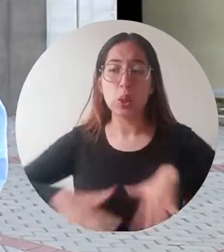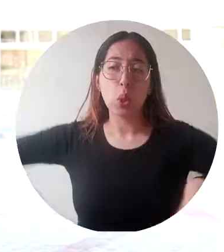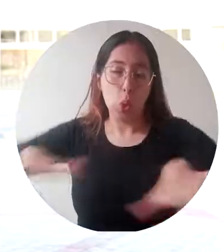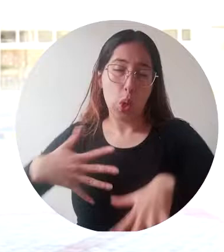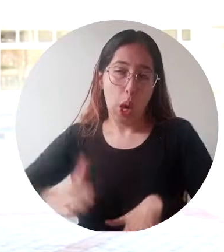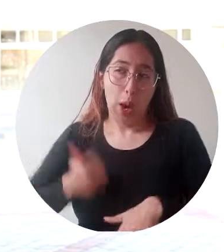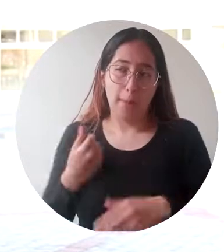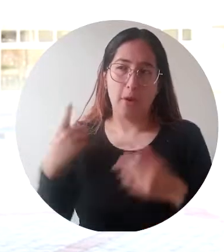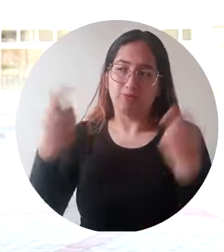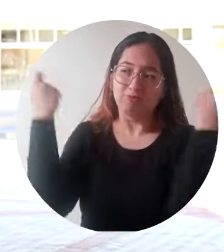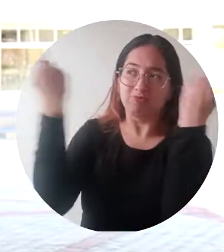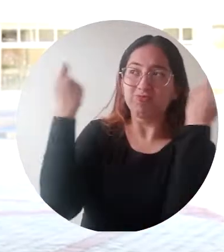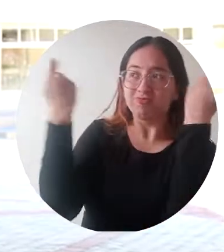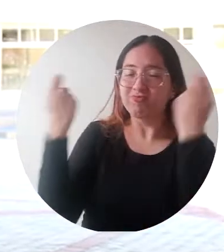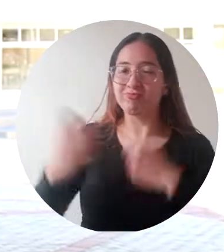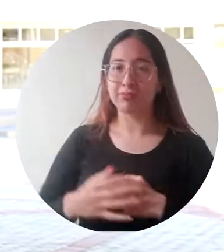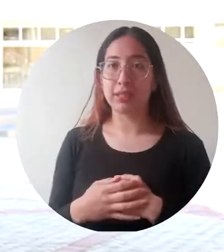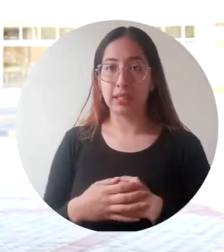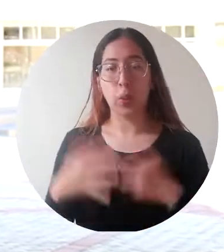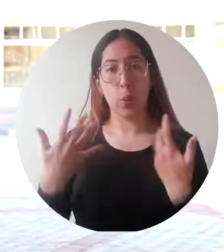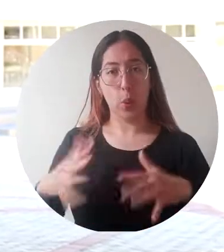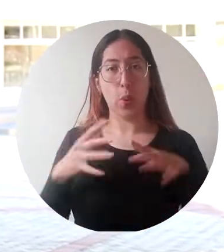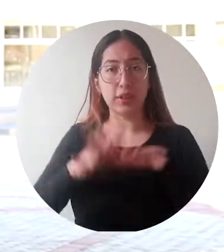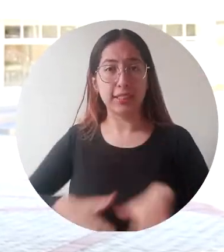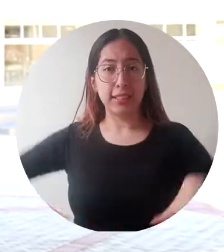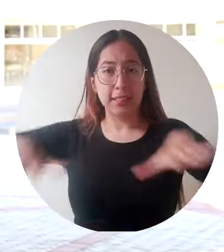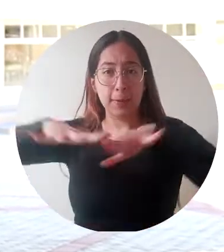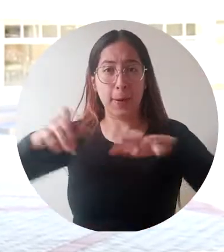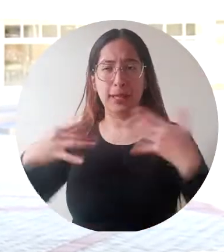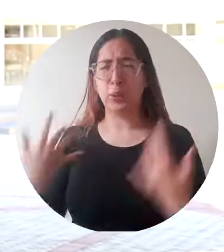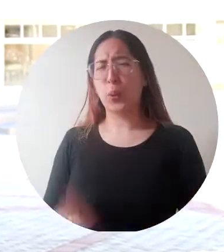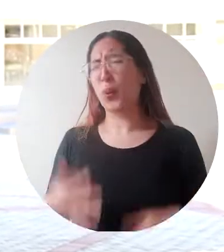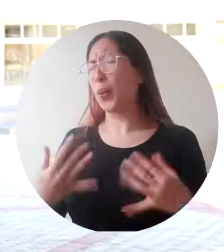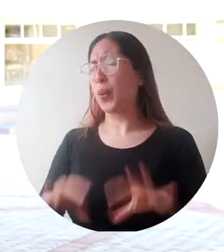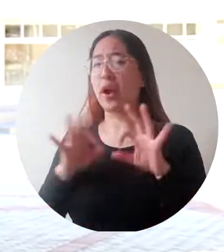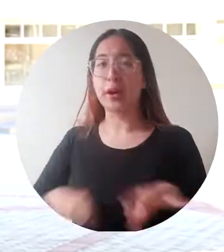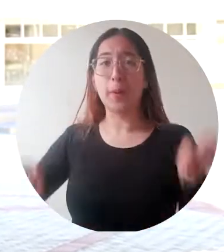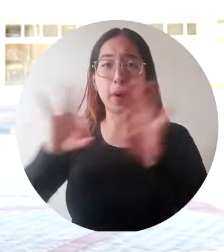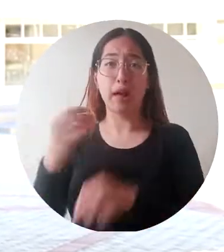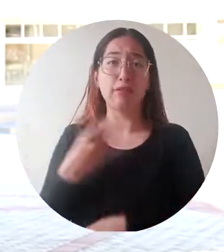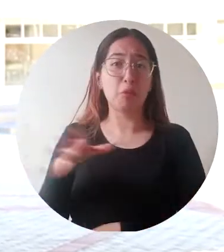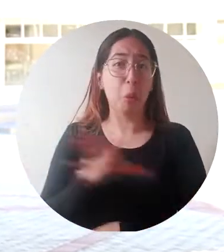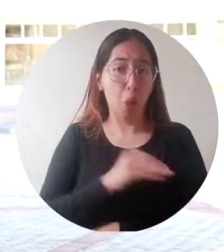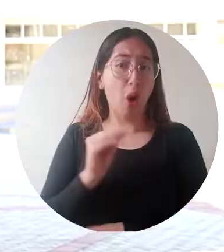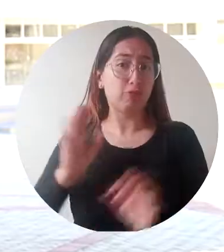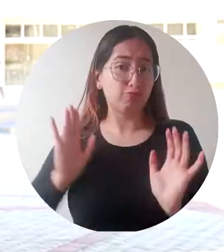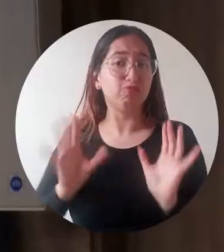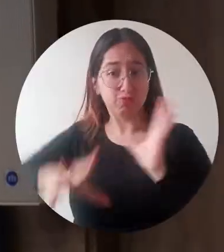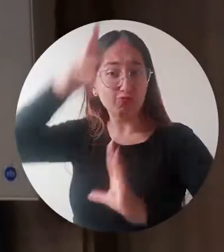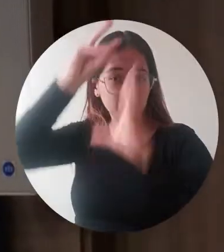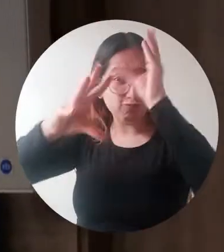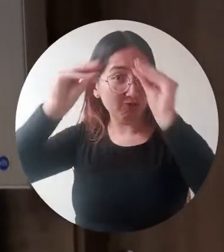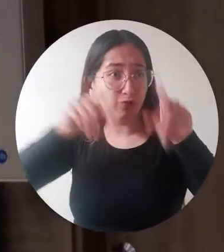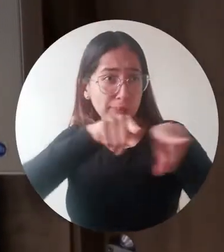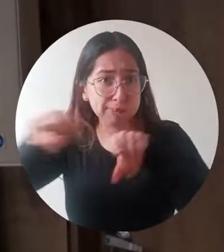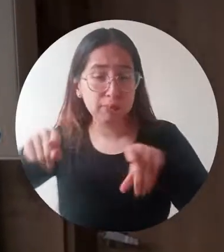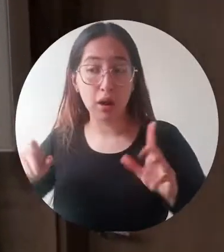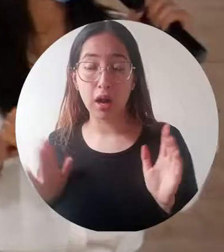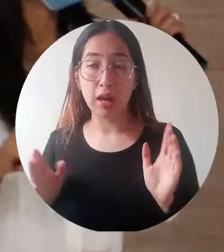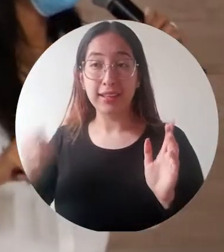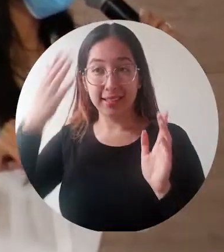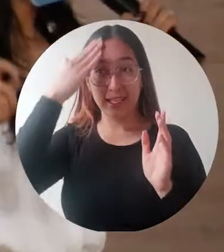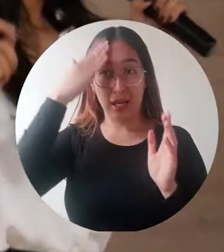al campus. Es una alternativa, un espacio muy importante en donde nosotros podamos aprender. Luego de cuatro